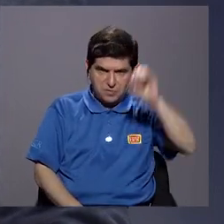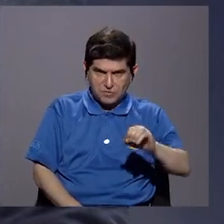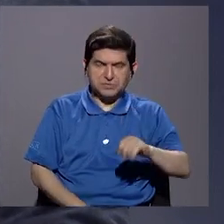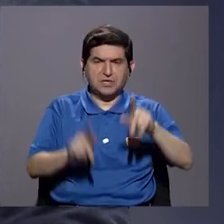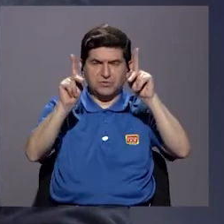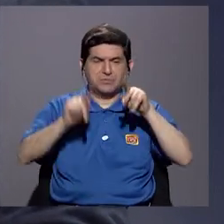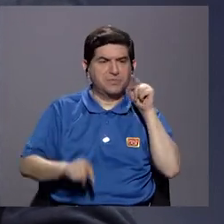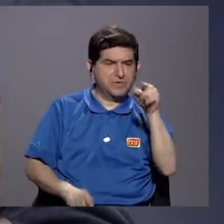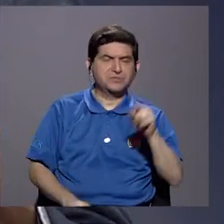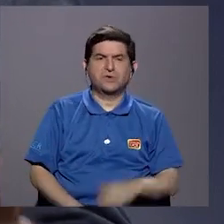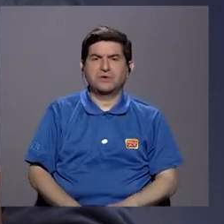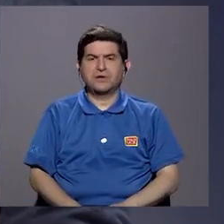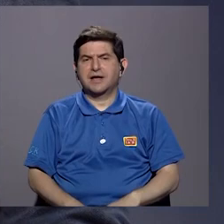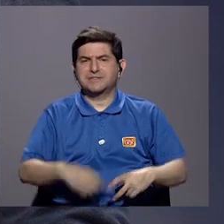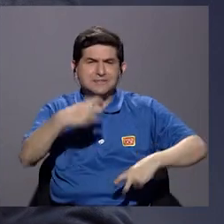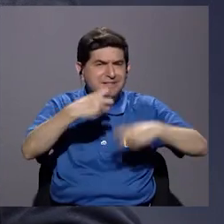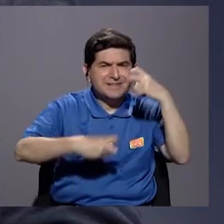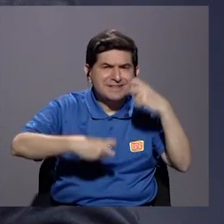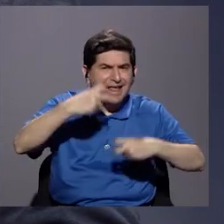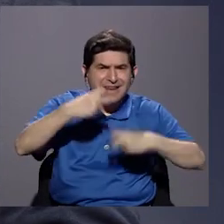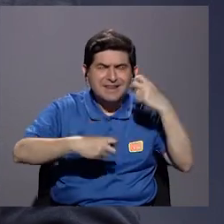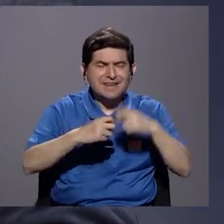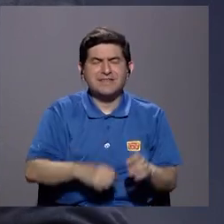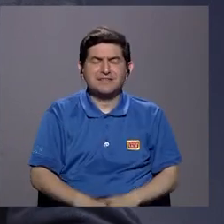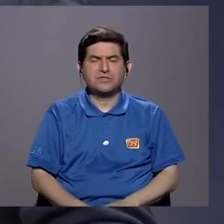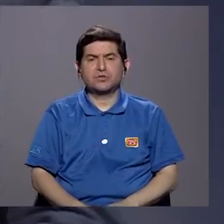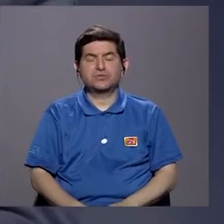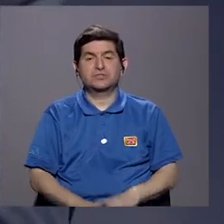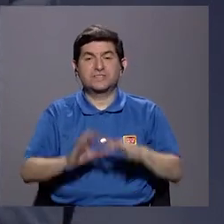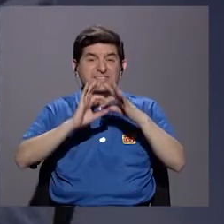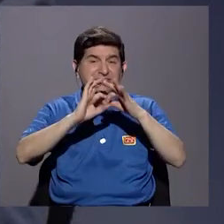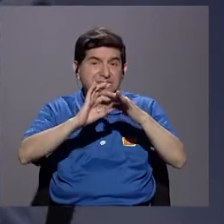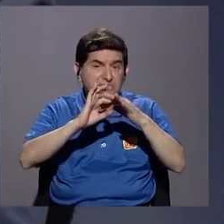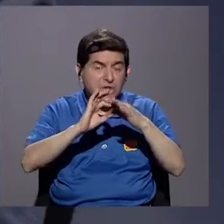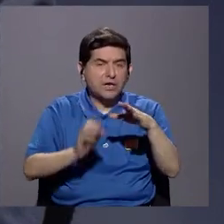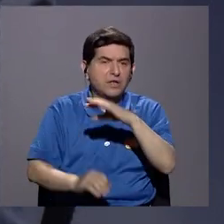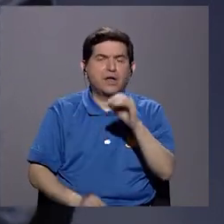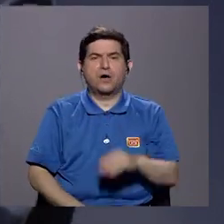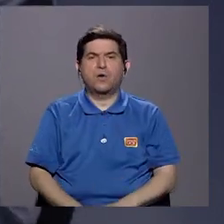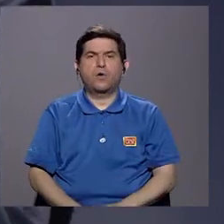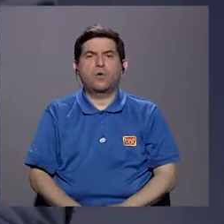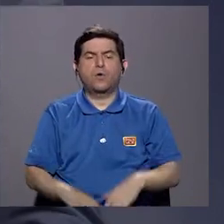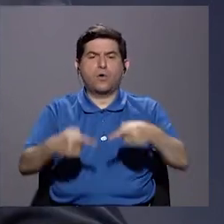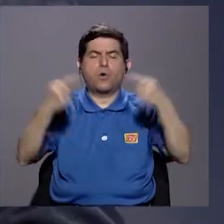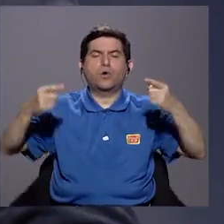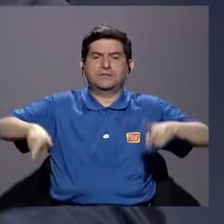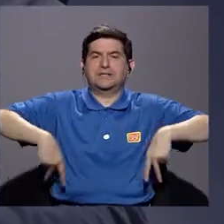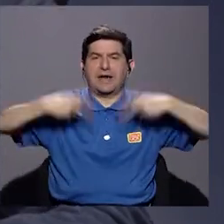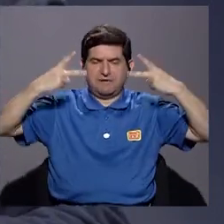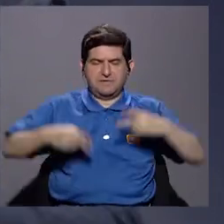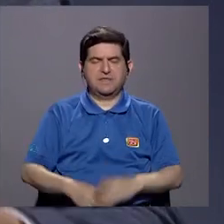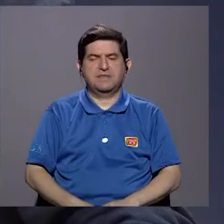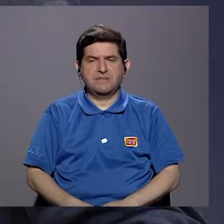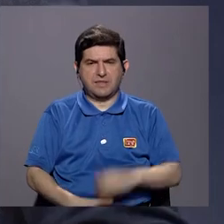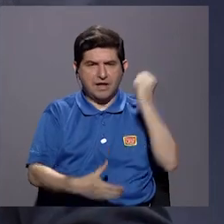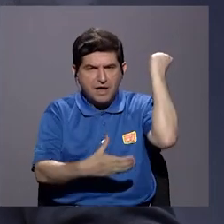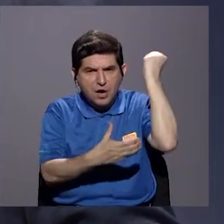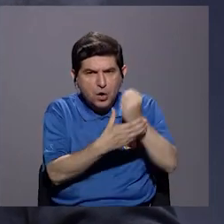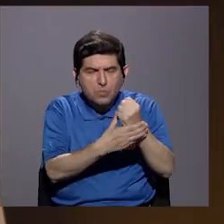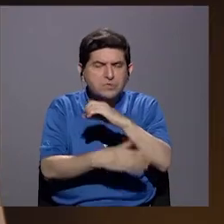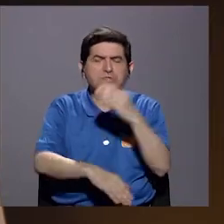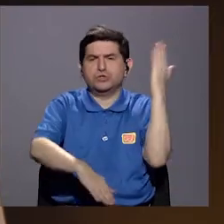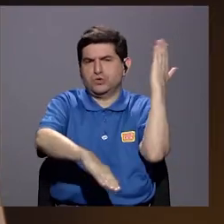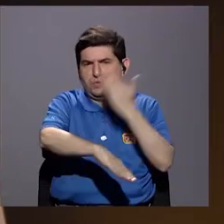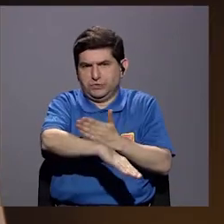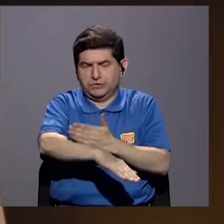están en las cárceles, están por delitos sexuales o por delitos contra la vida, si por homicidios o lesiones. Y eso